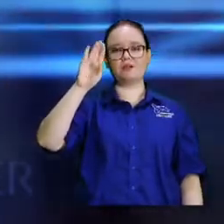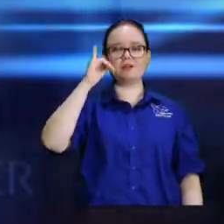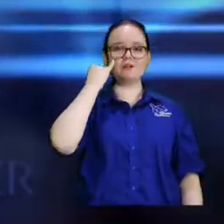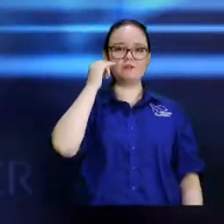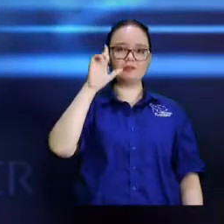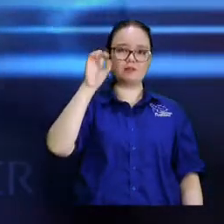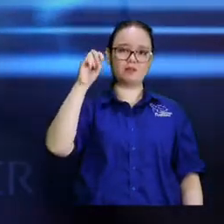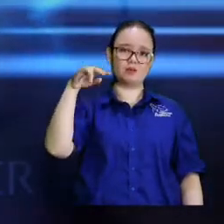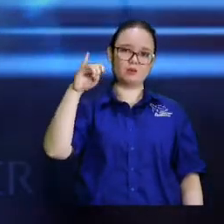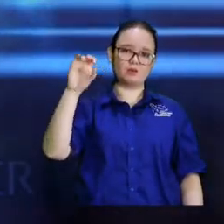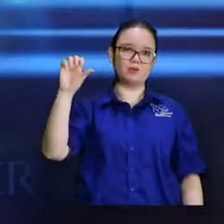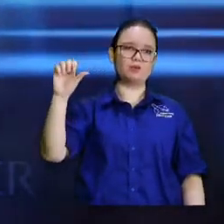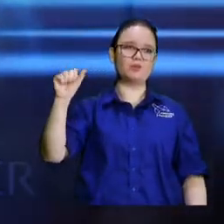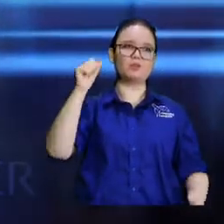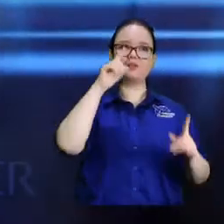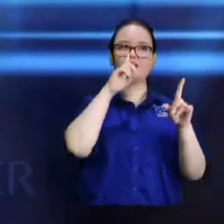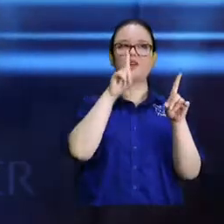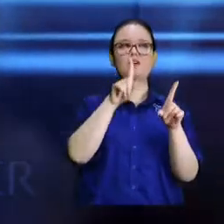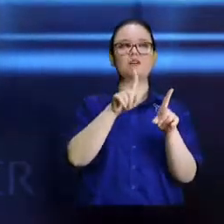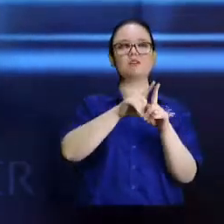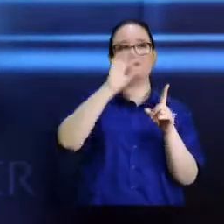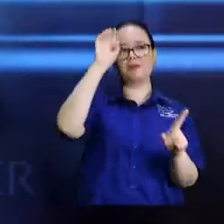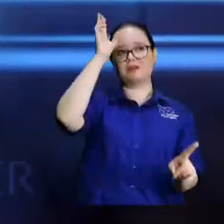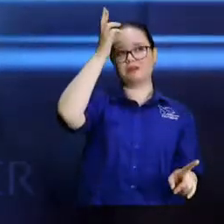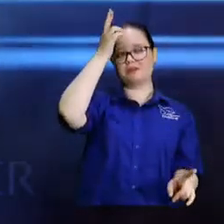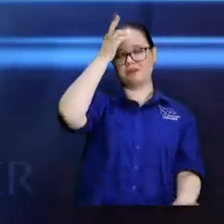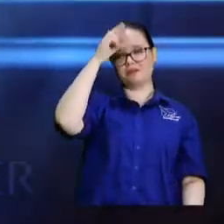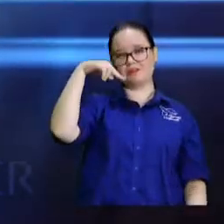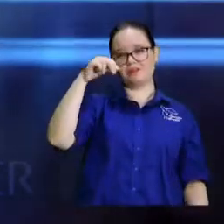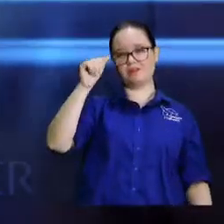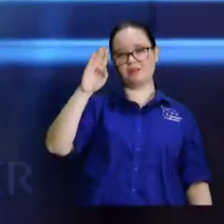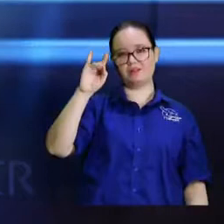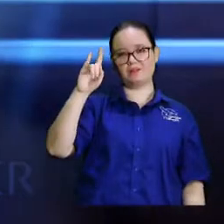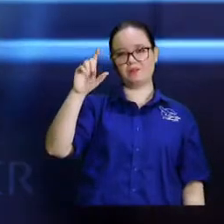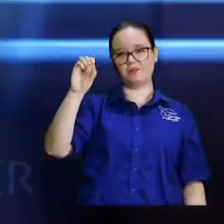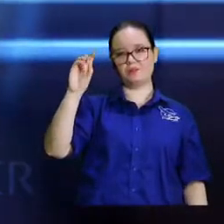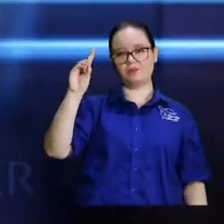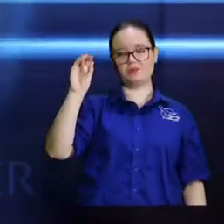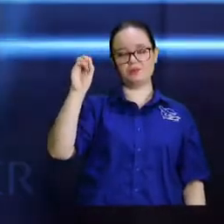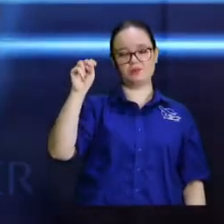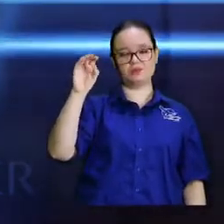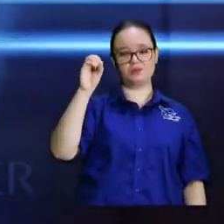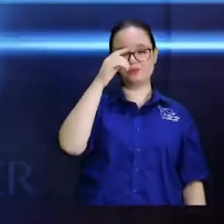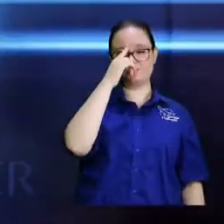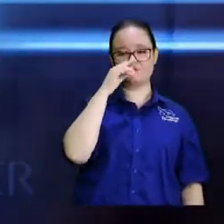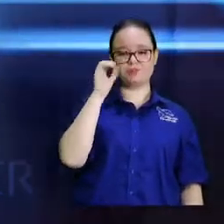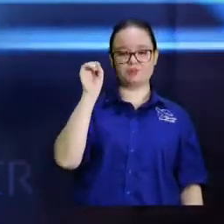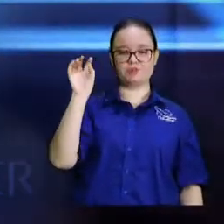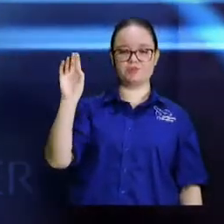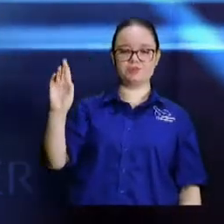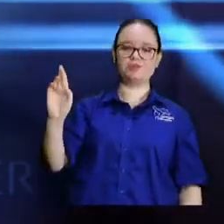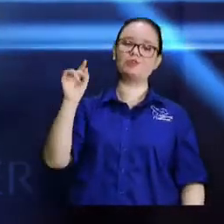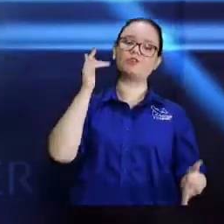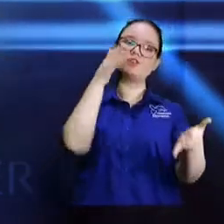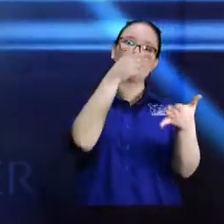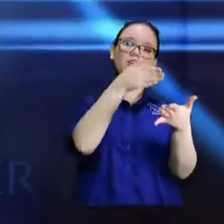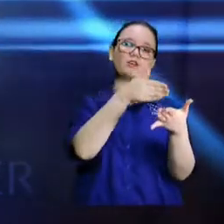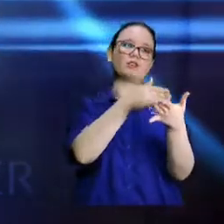llegó después el rey de los caldeos. Y cómo después volvió a regresar,